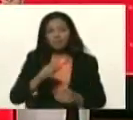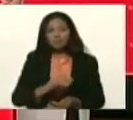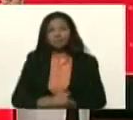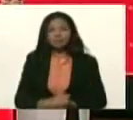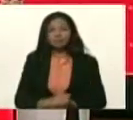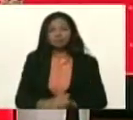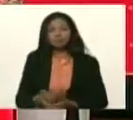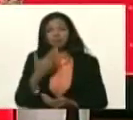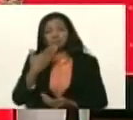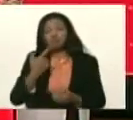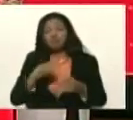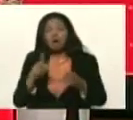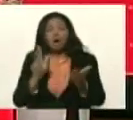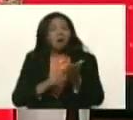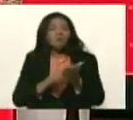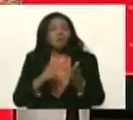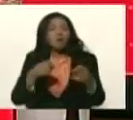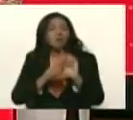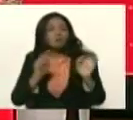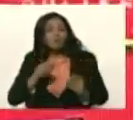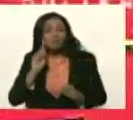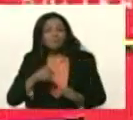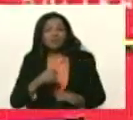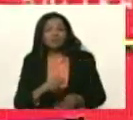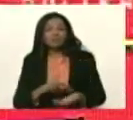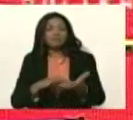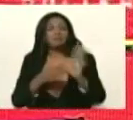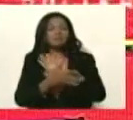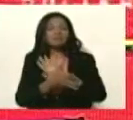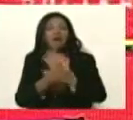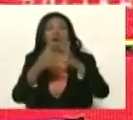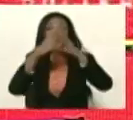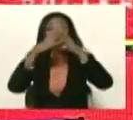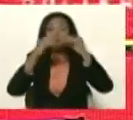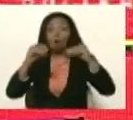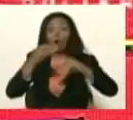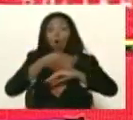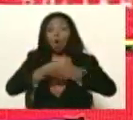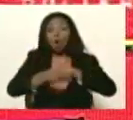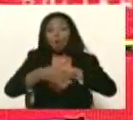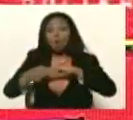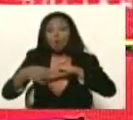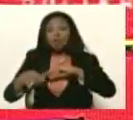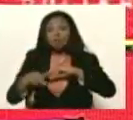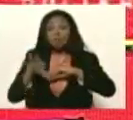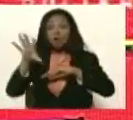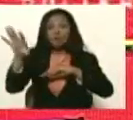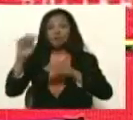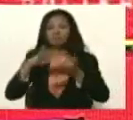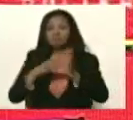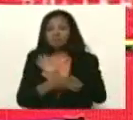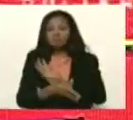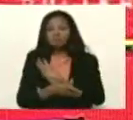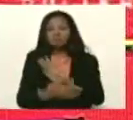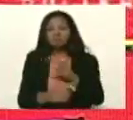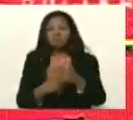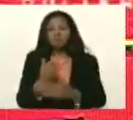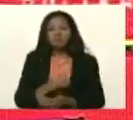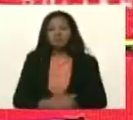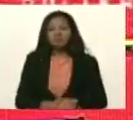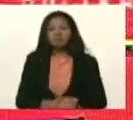una solicitud, para aprobar, para todos los municipios del país, la cantidad de,